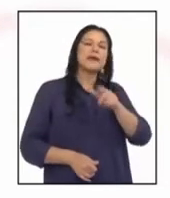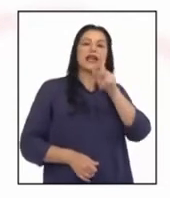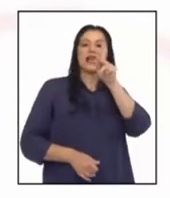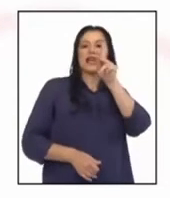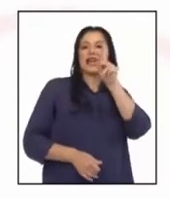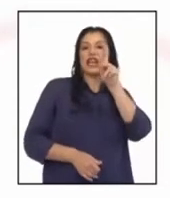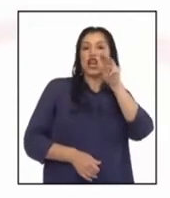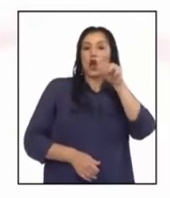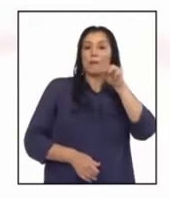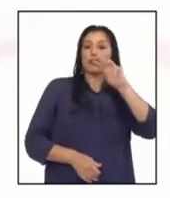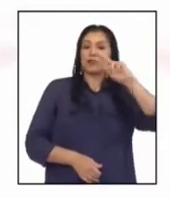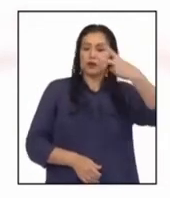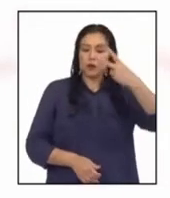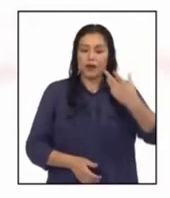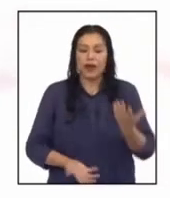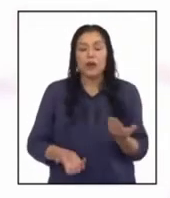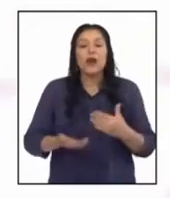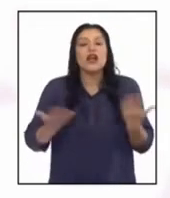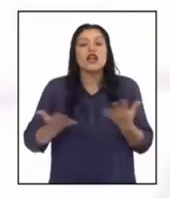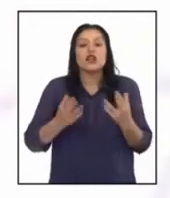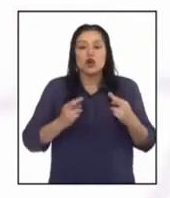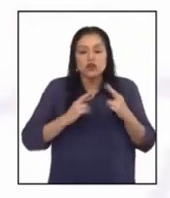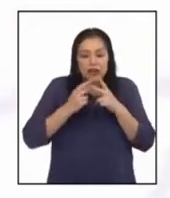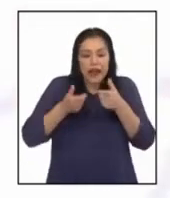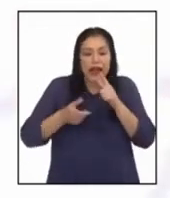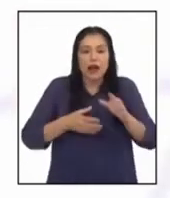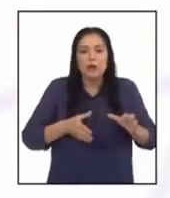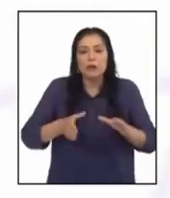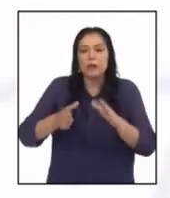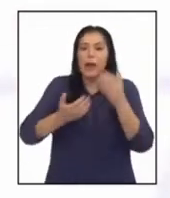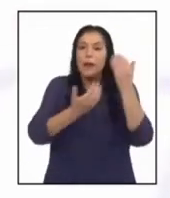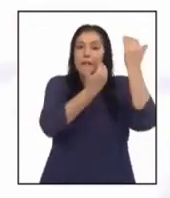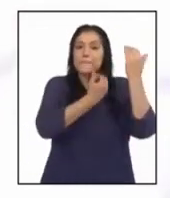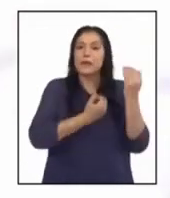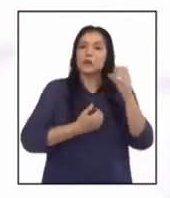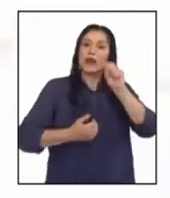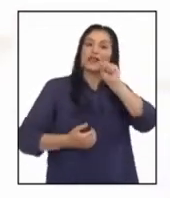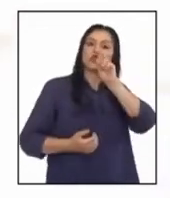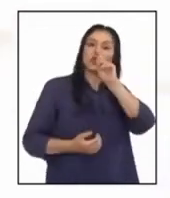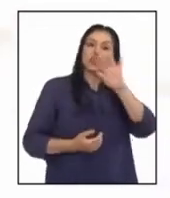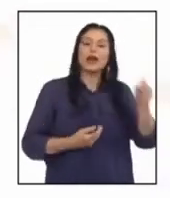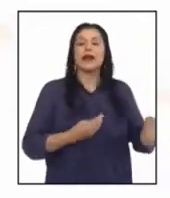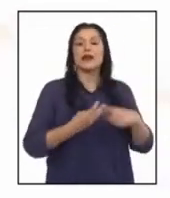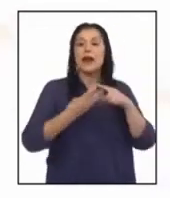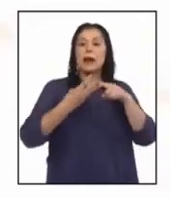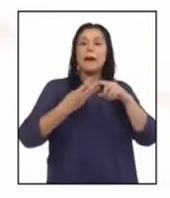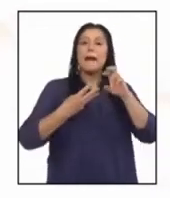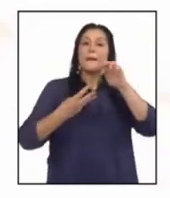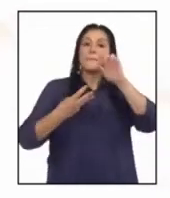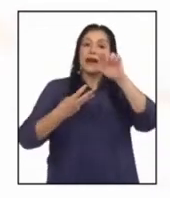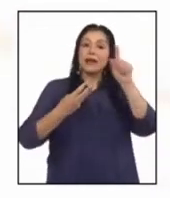al cuadrado y lleva agua a las ciudades de Piura, Suyana, Paita y Talara.